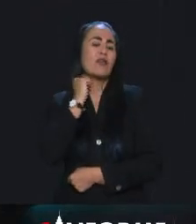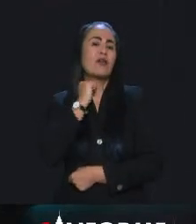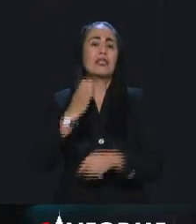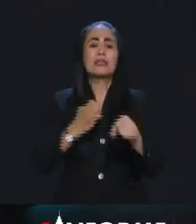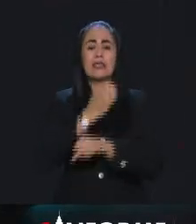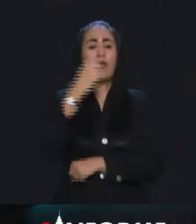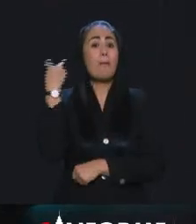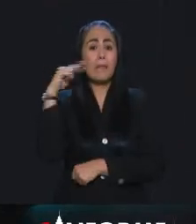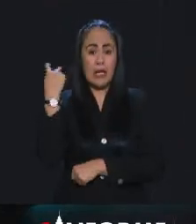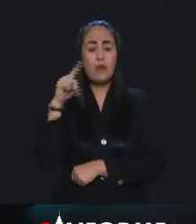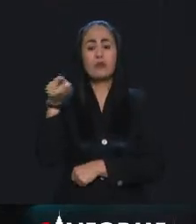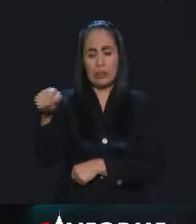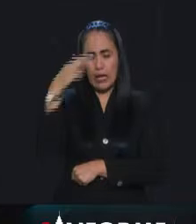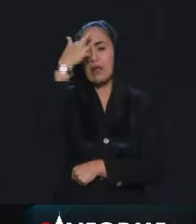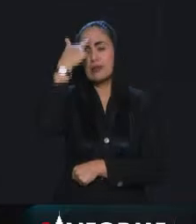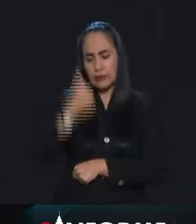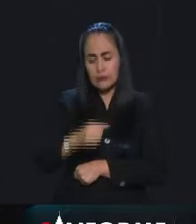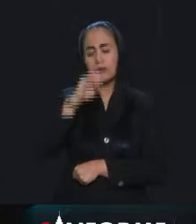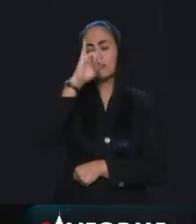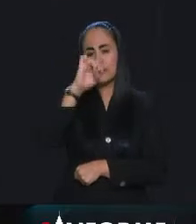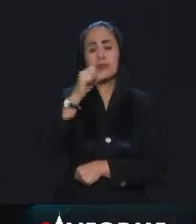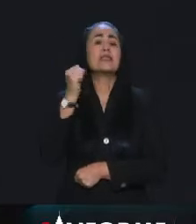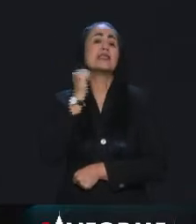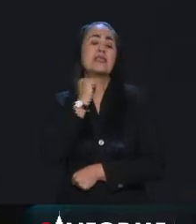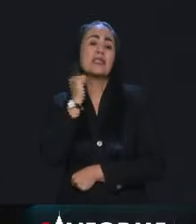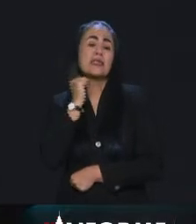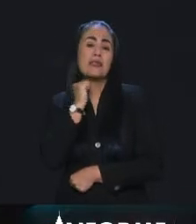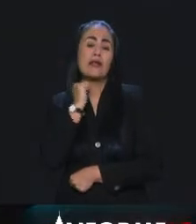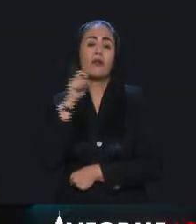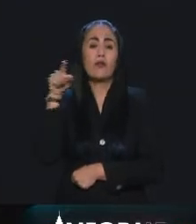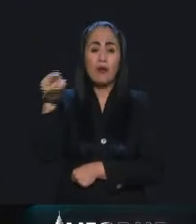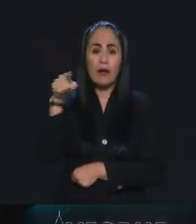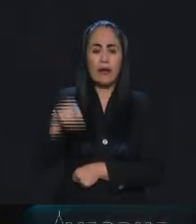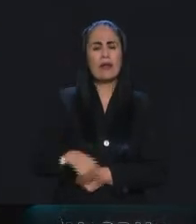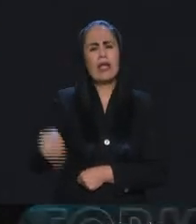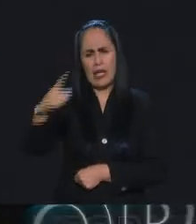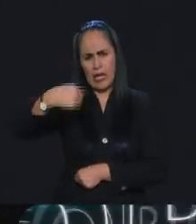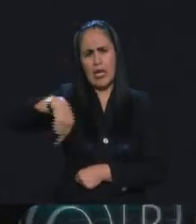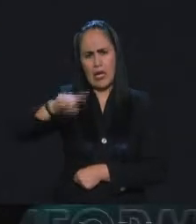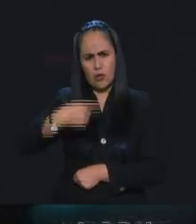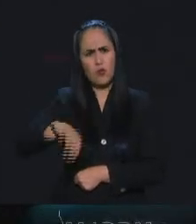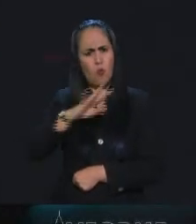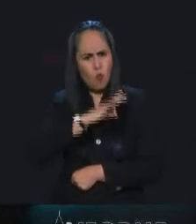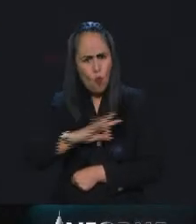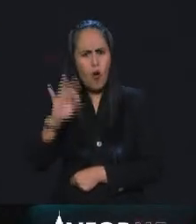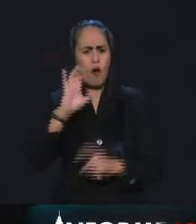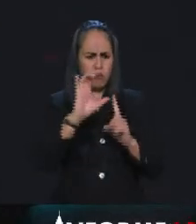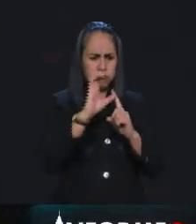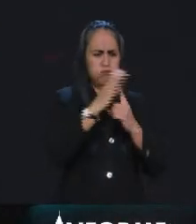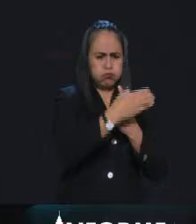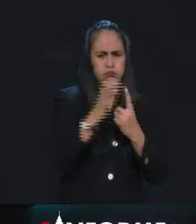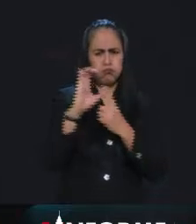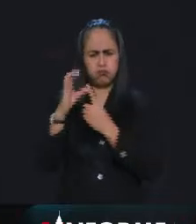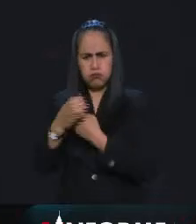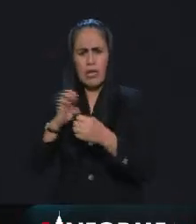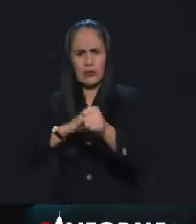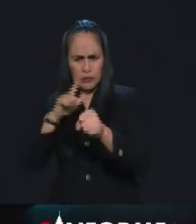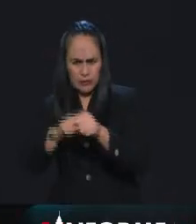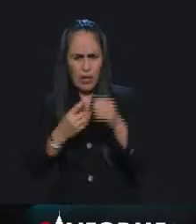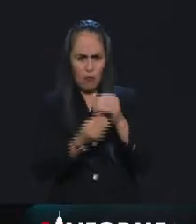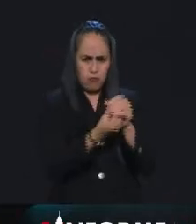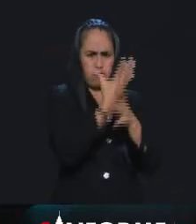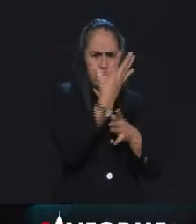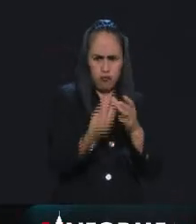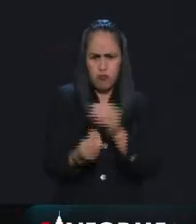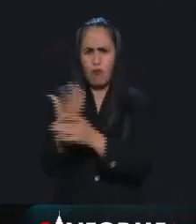la razón. Es decir, el Senado tiene en todo momento la facultad de hacer comisiones especiales con diversos